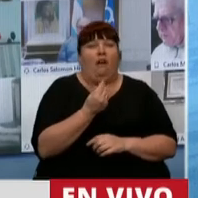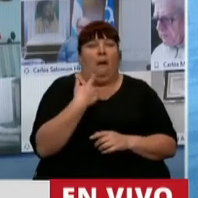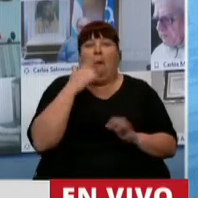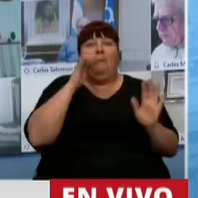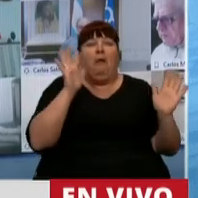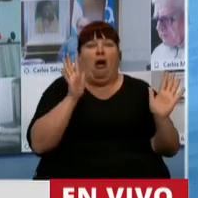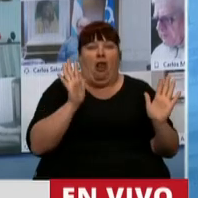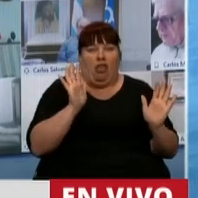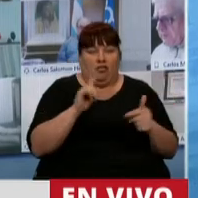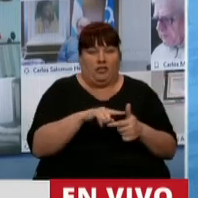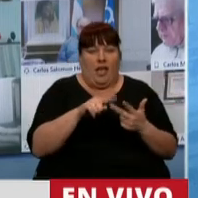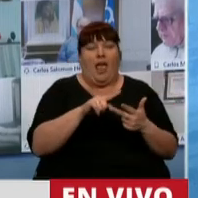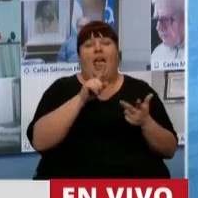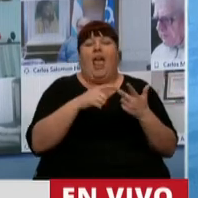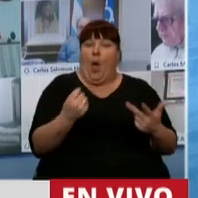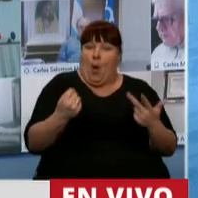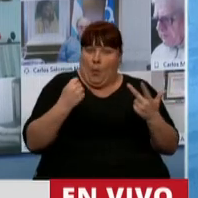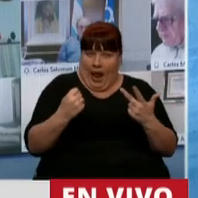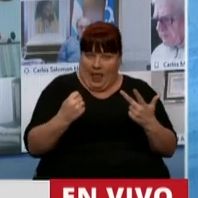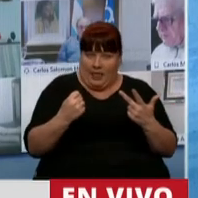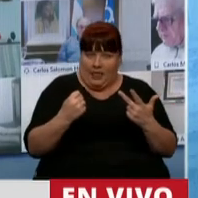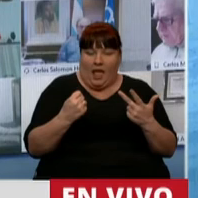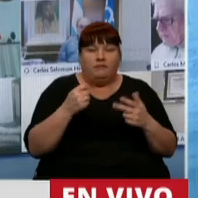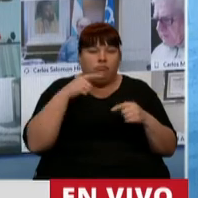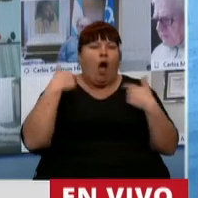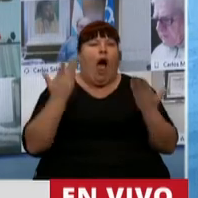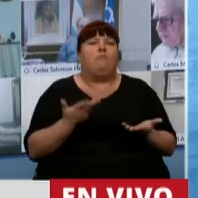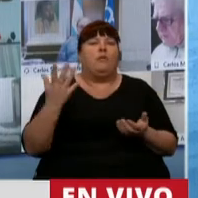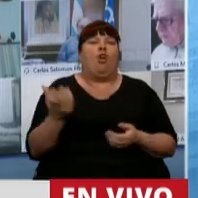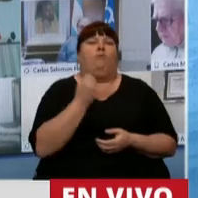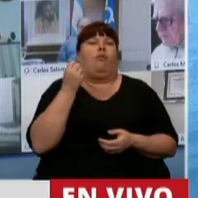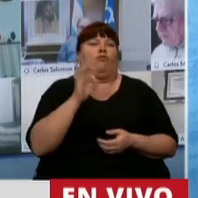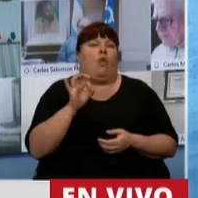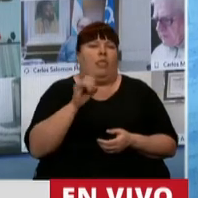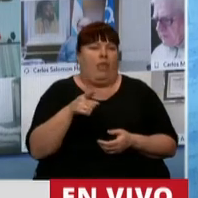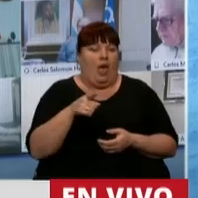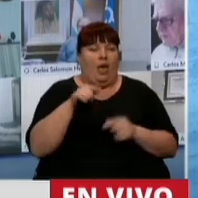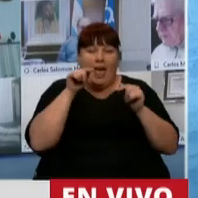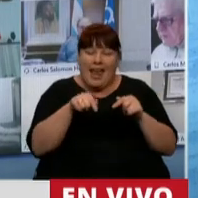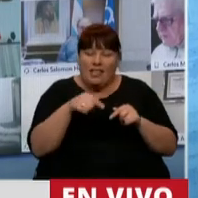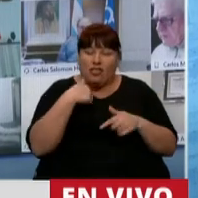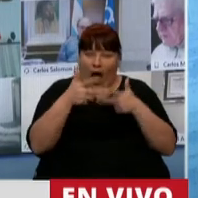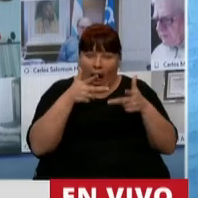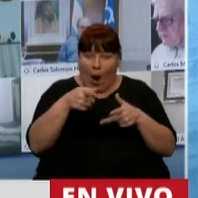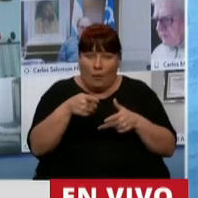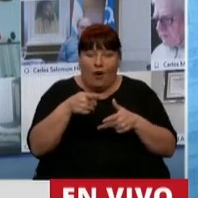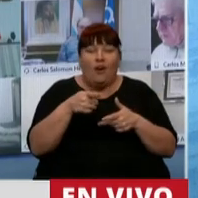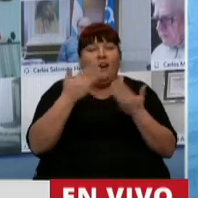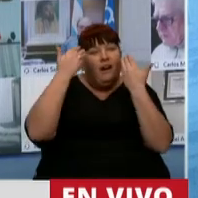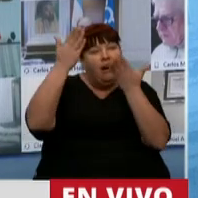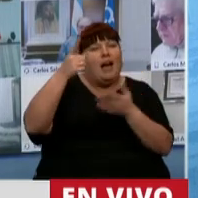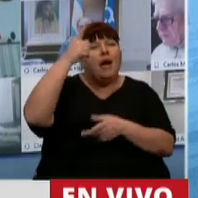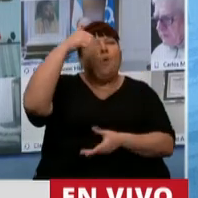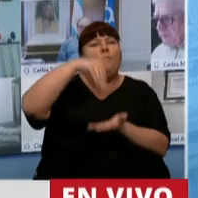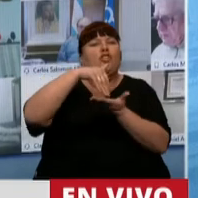desconocido para los valientes es una oportunidad estas palabras se las dedico a